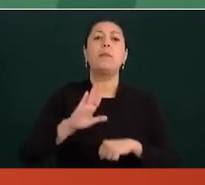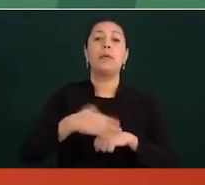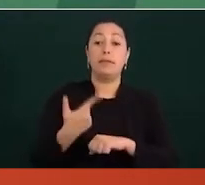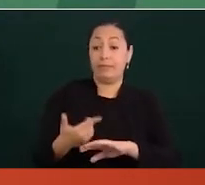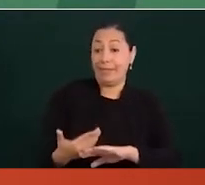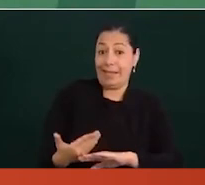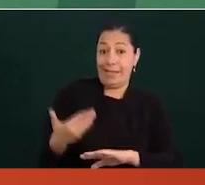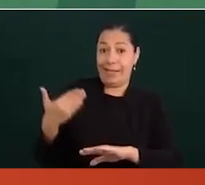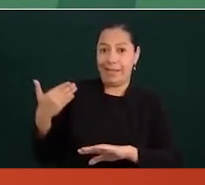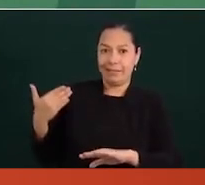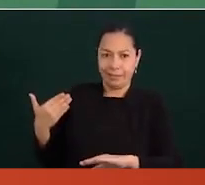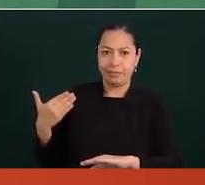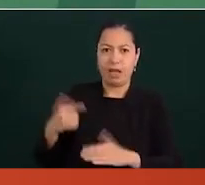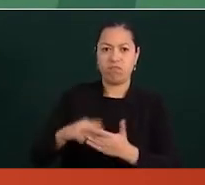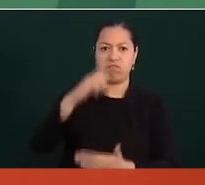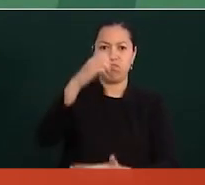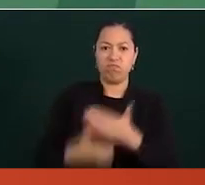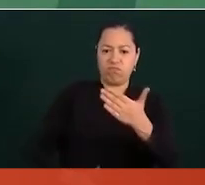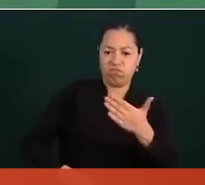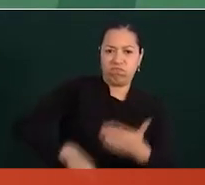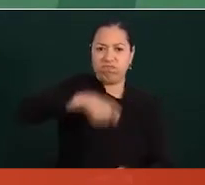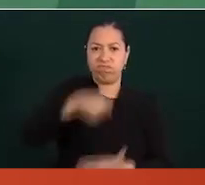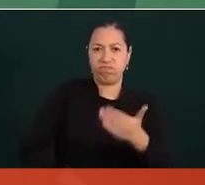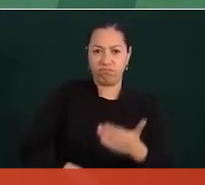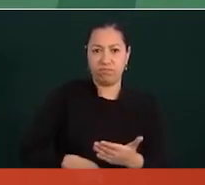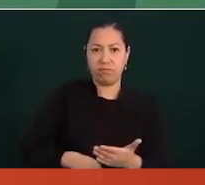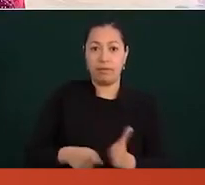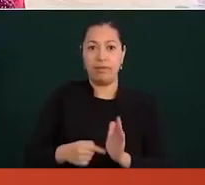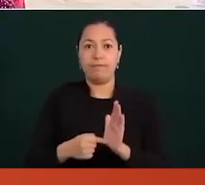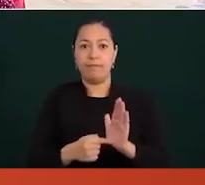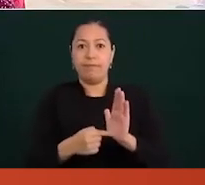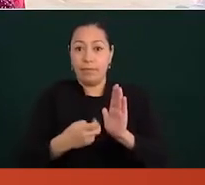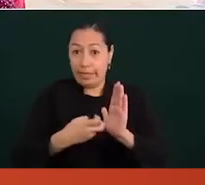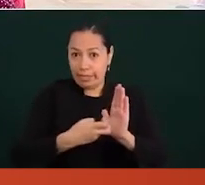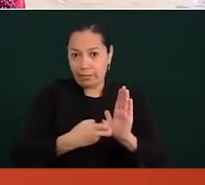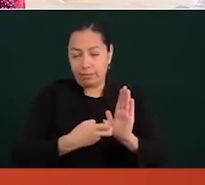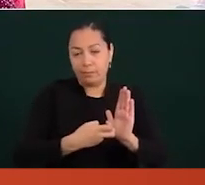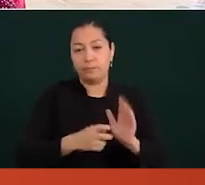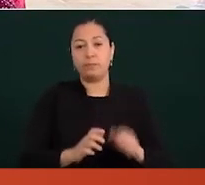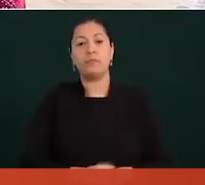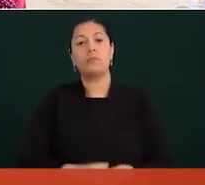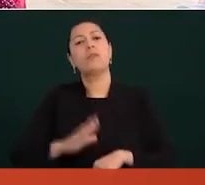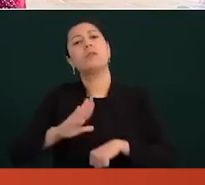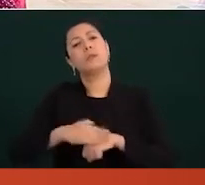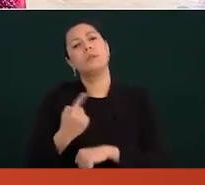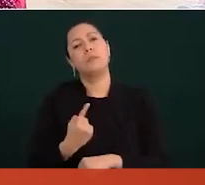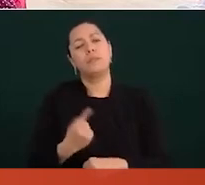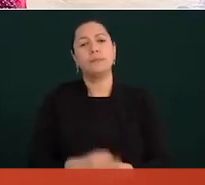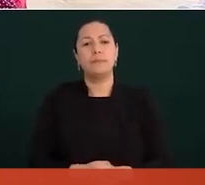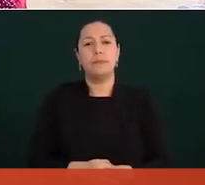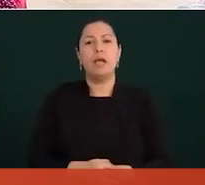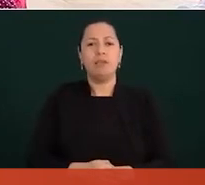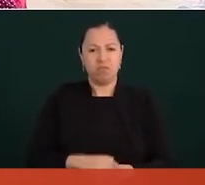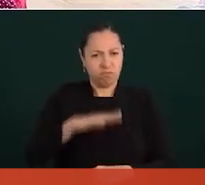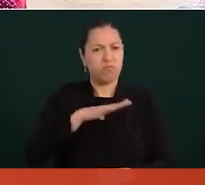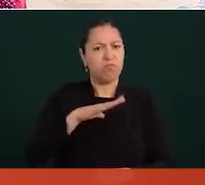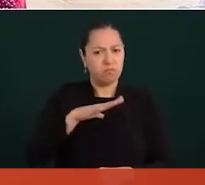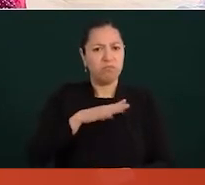hicimos contratos y porque tenemos el dinero